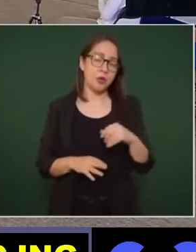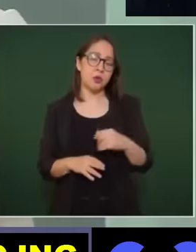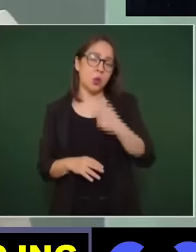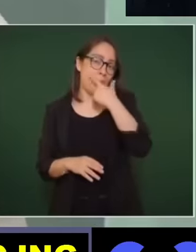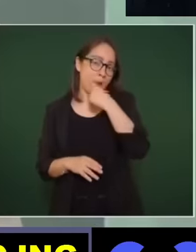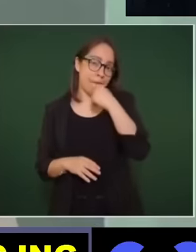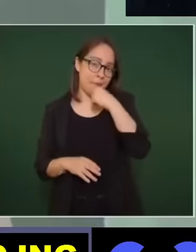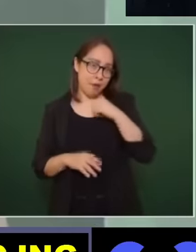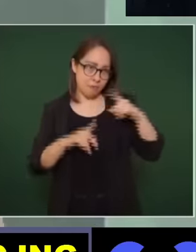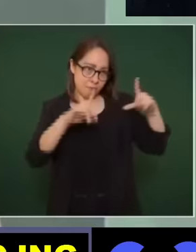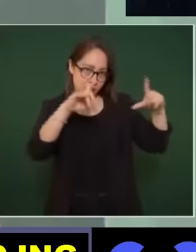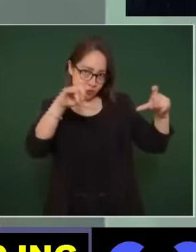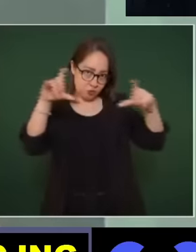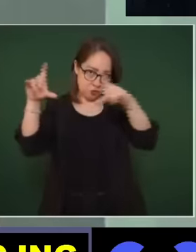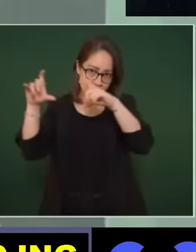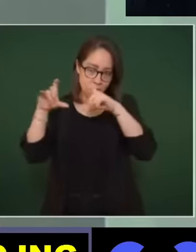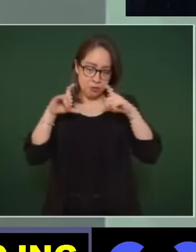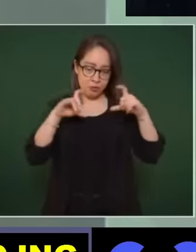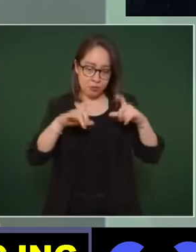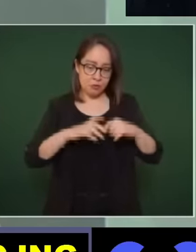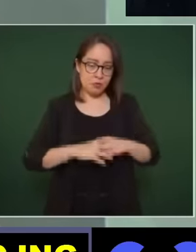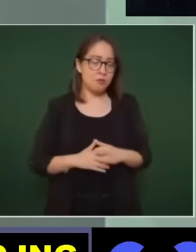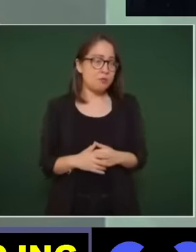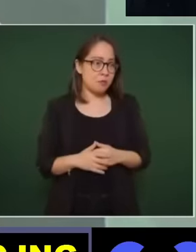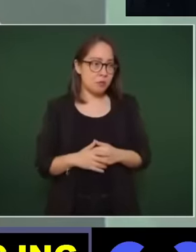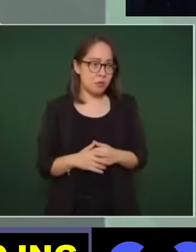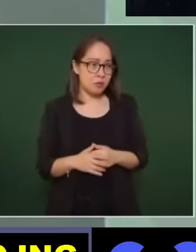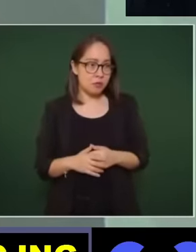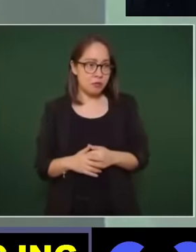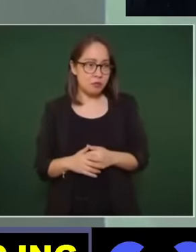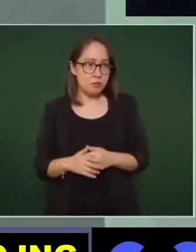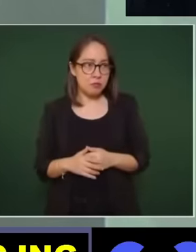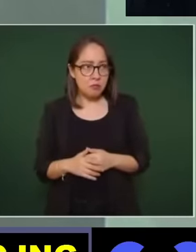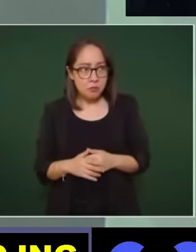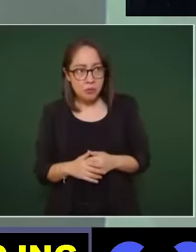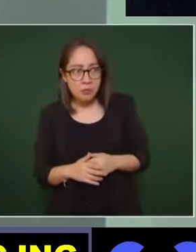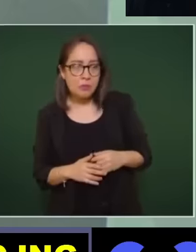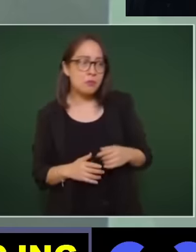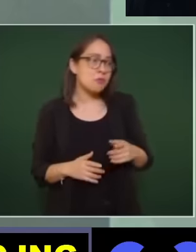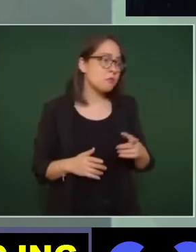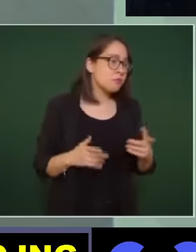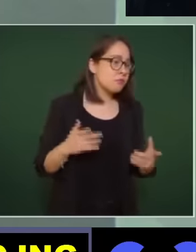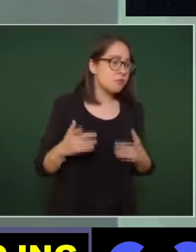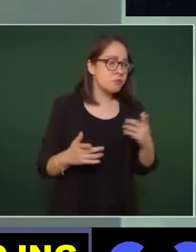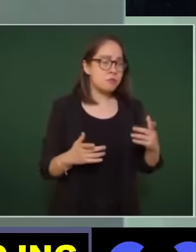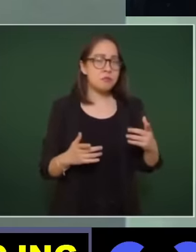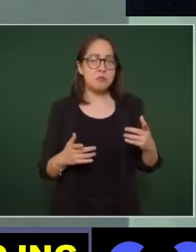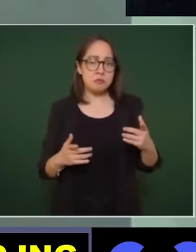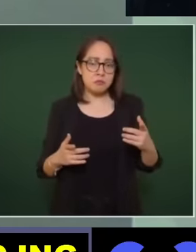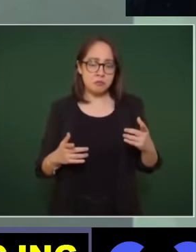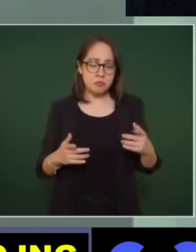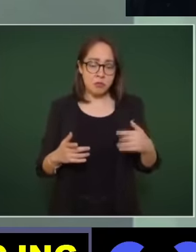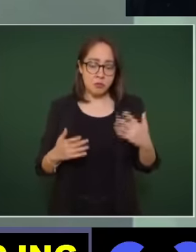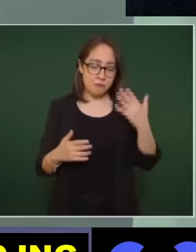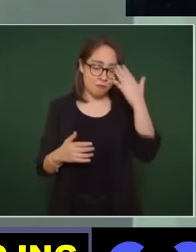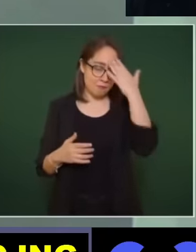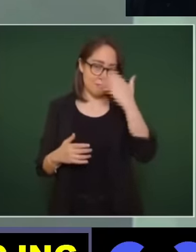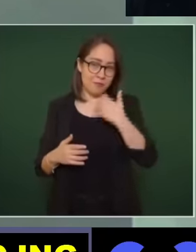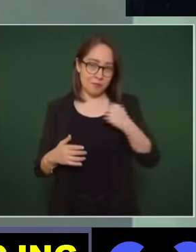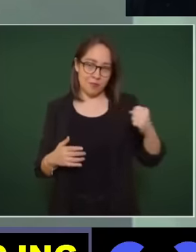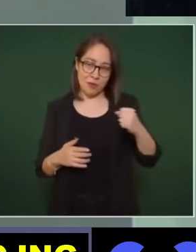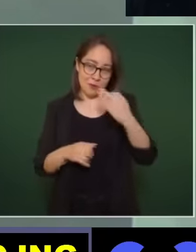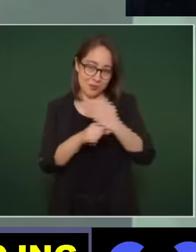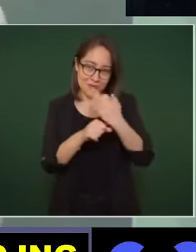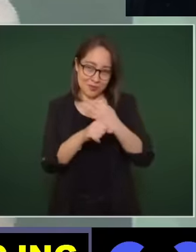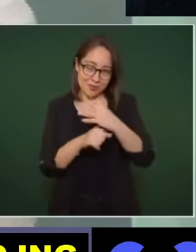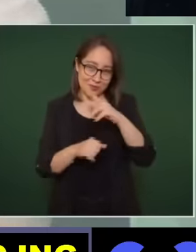Alberto Morales sí sí es más conocido así pero no lo vamos a